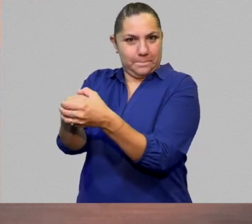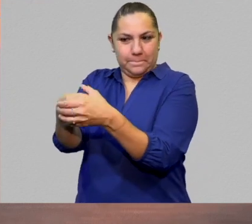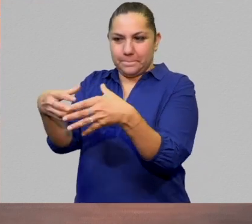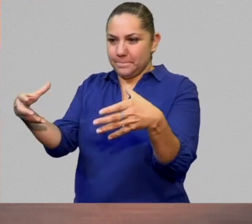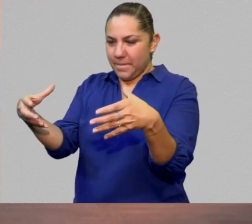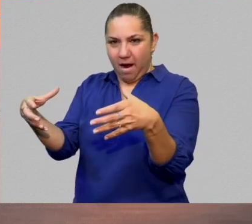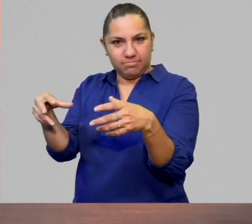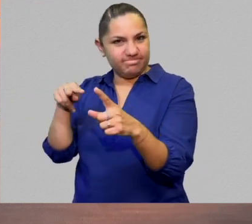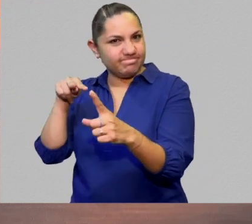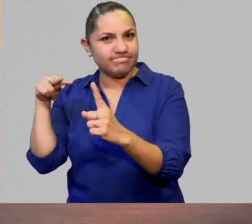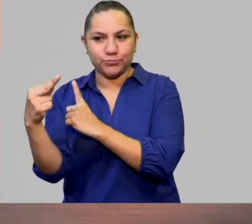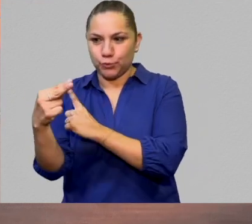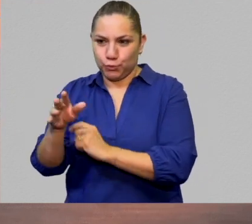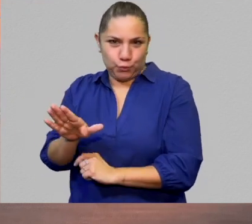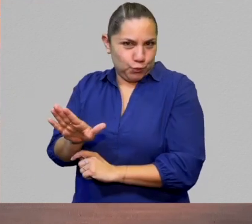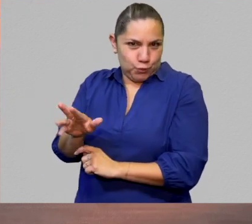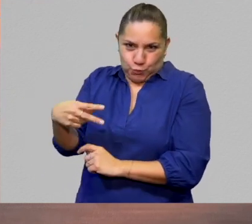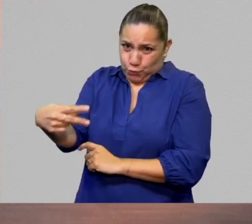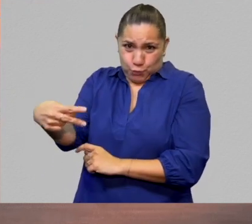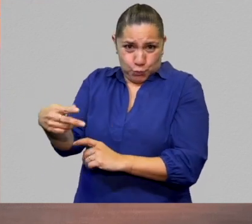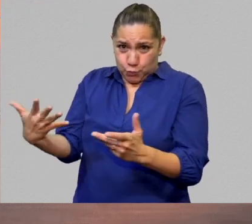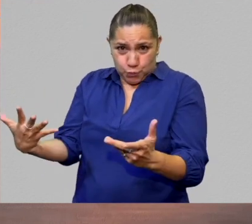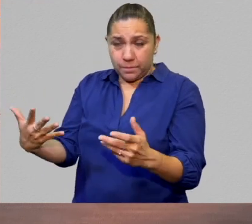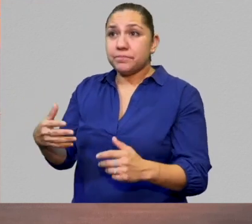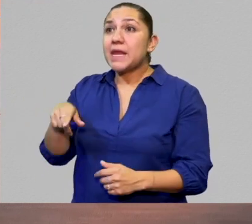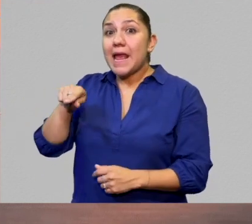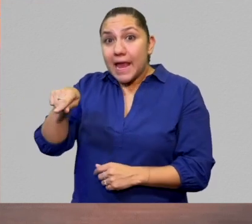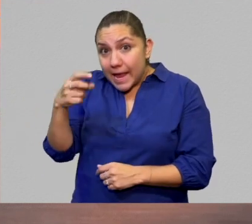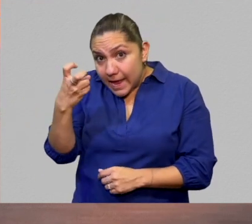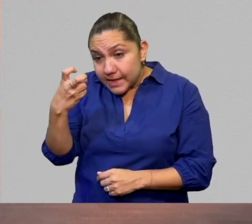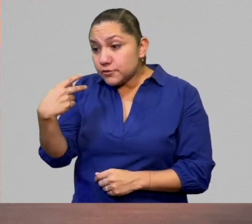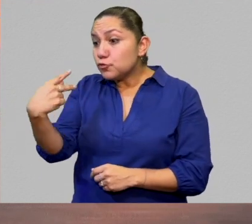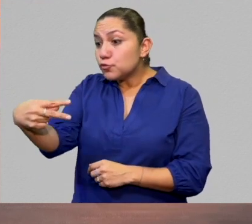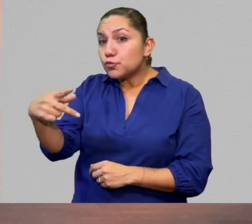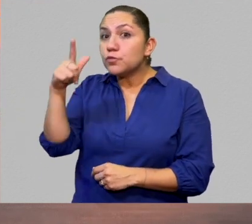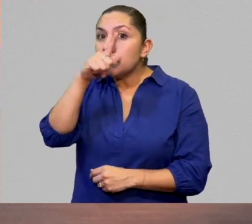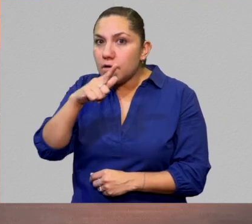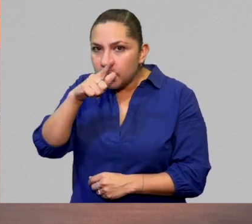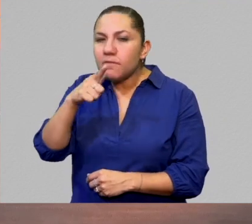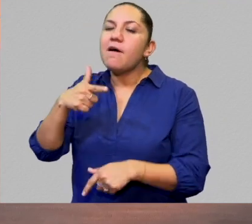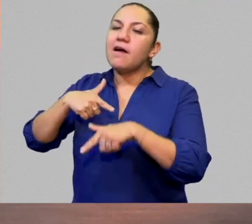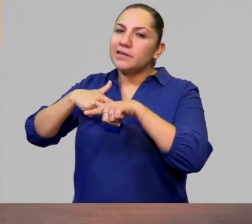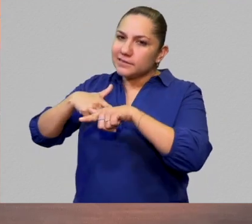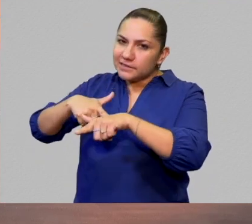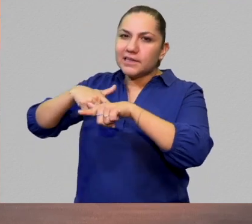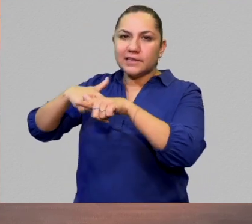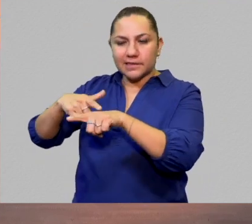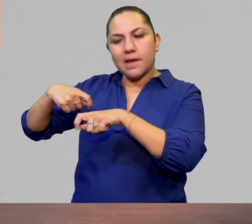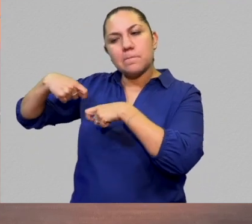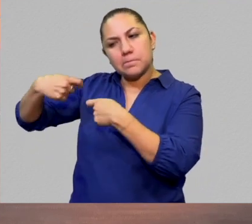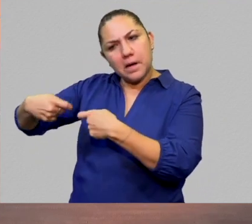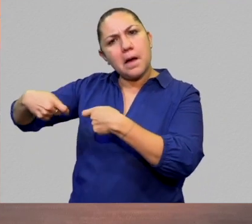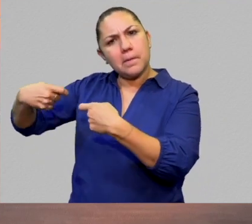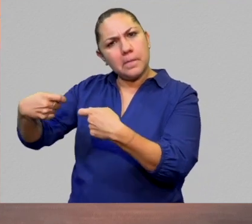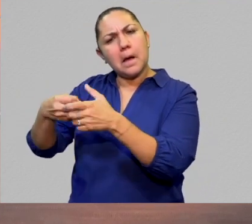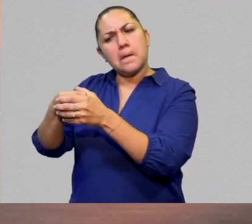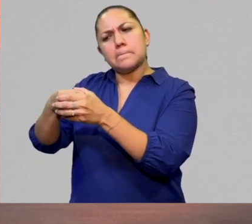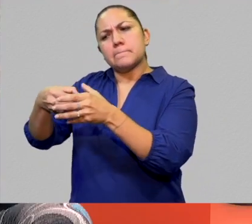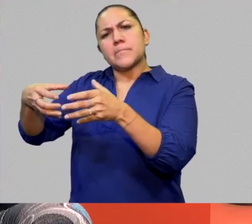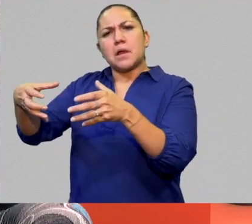Entonces, pues eso es lo que permite que la lengua esté viva. Digamos, tal vez no con todo